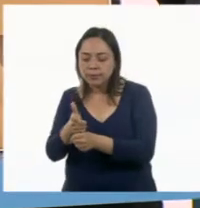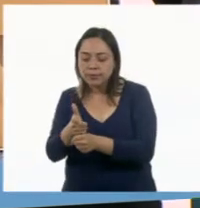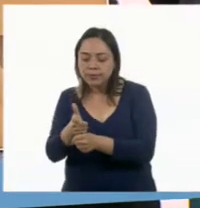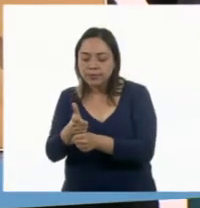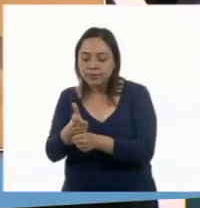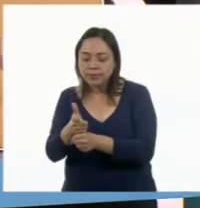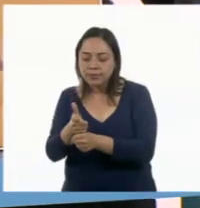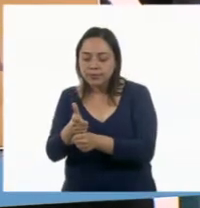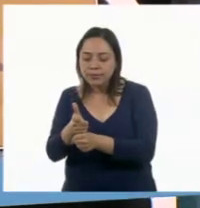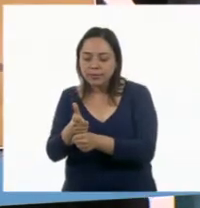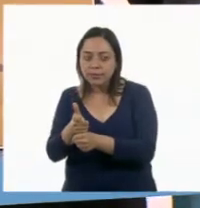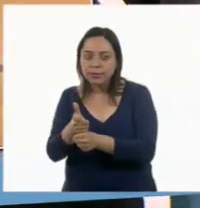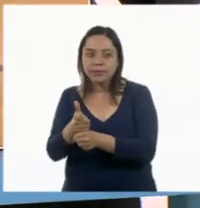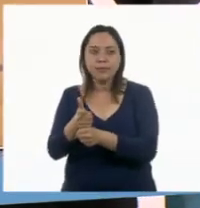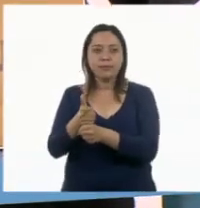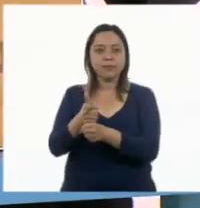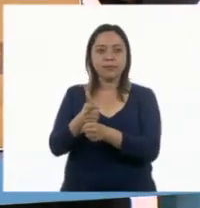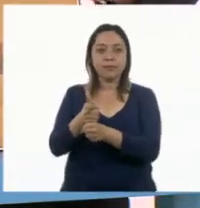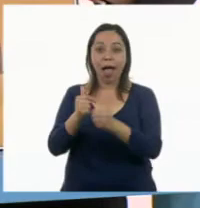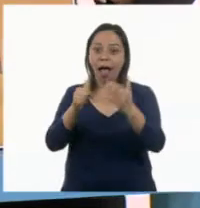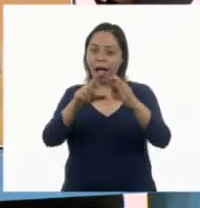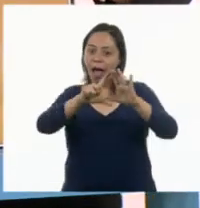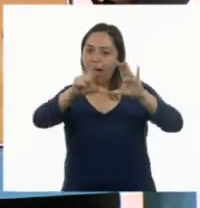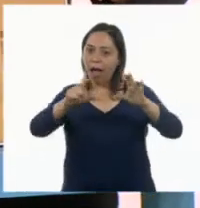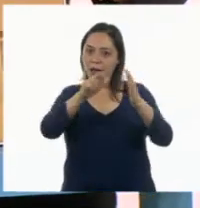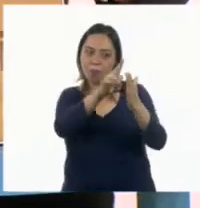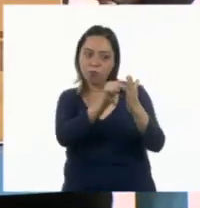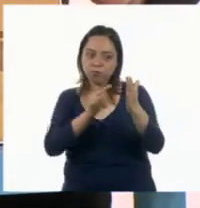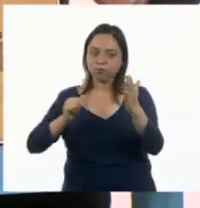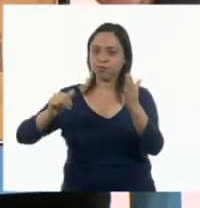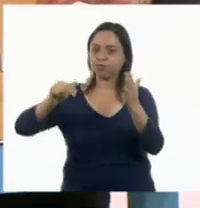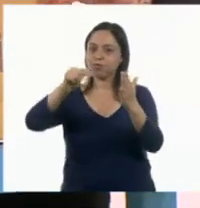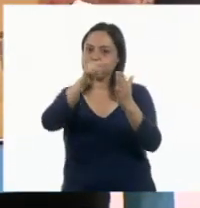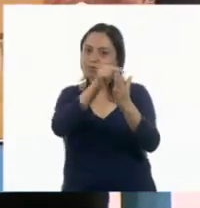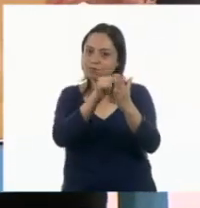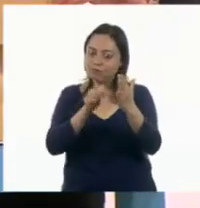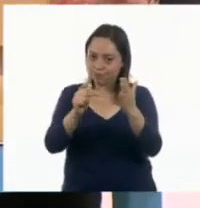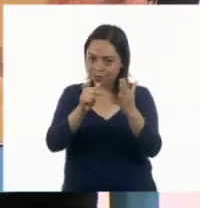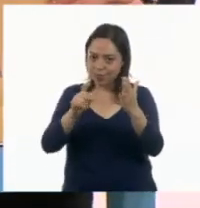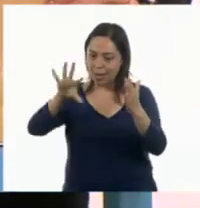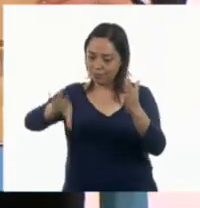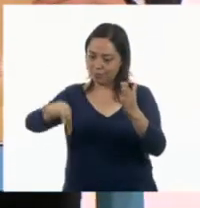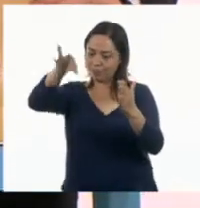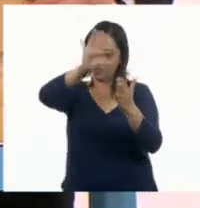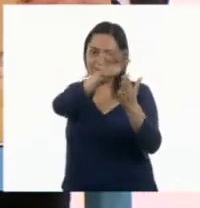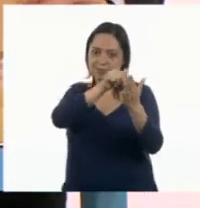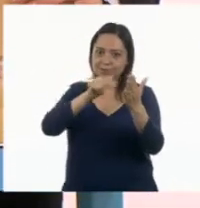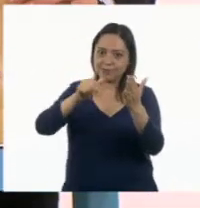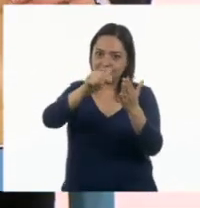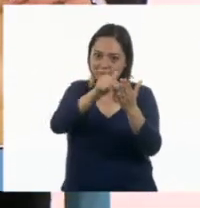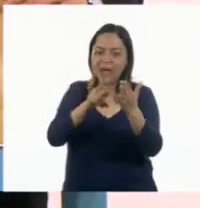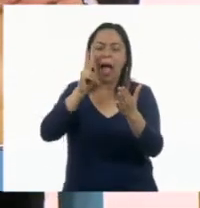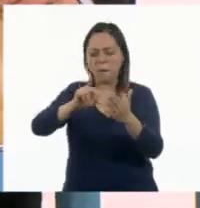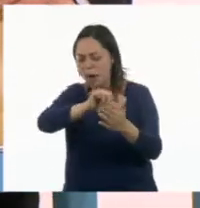Un godete con pintura y pinceles. Y vamos a ver qué más trae la bolsita.